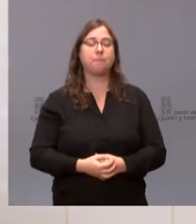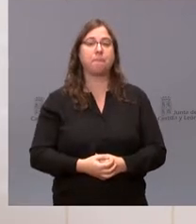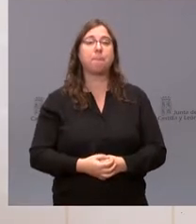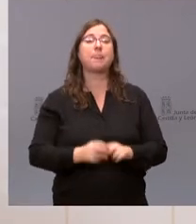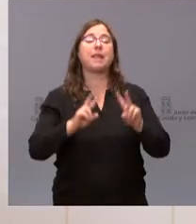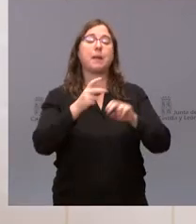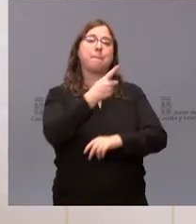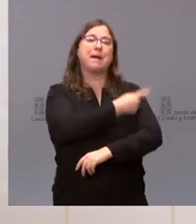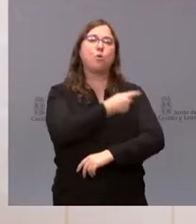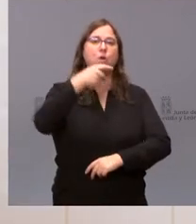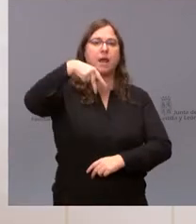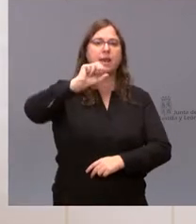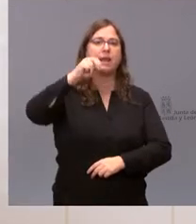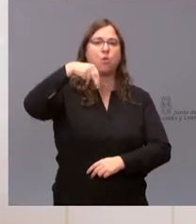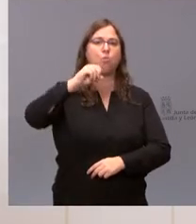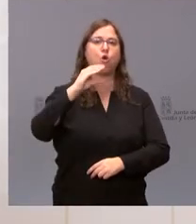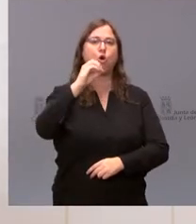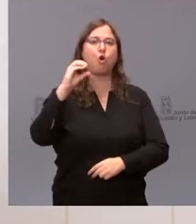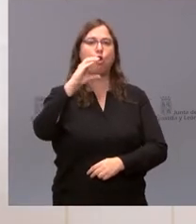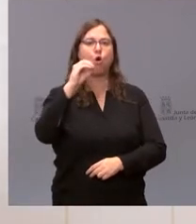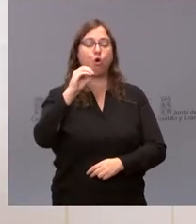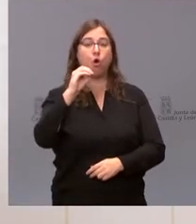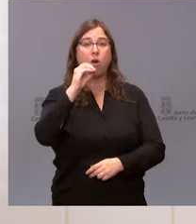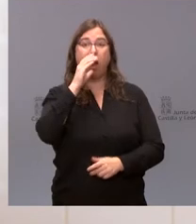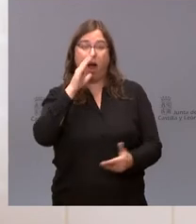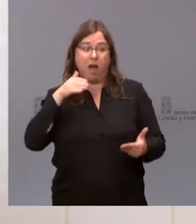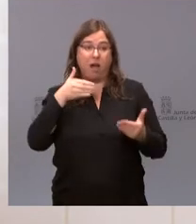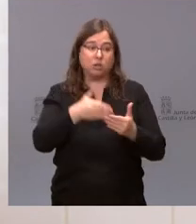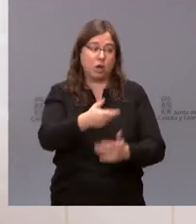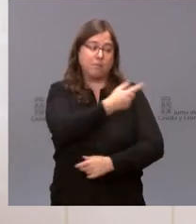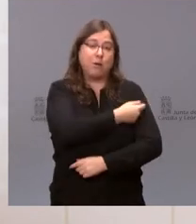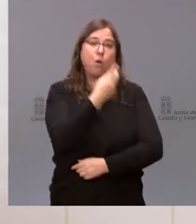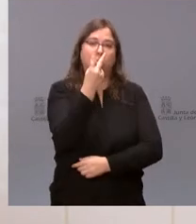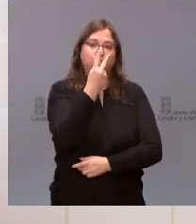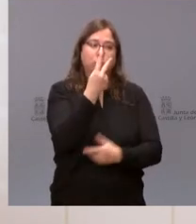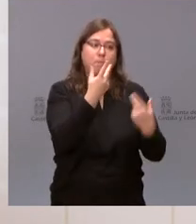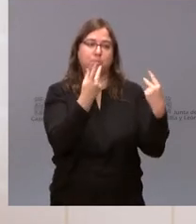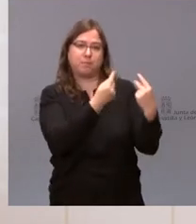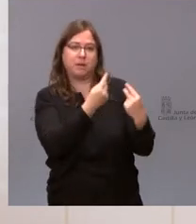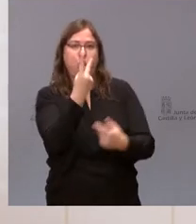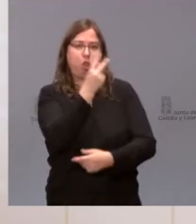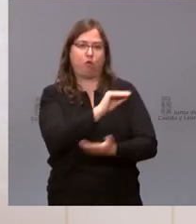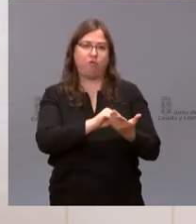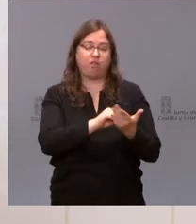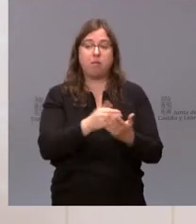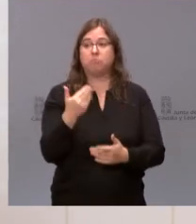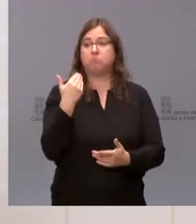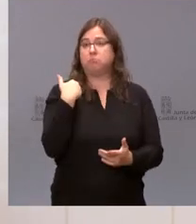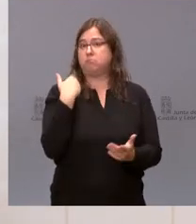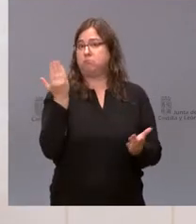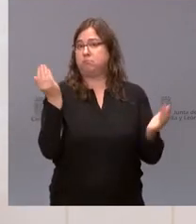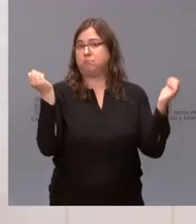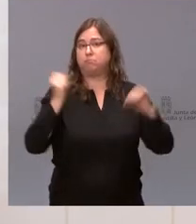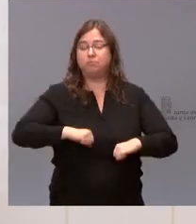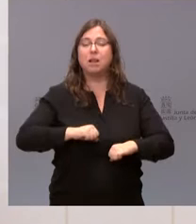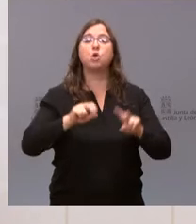neumococo, hasta ahora se venían inyectando dos vacunas complementarias entre sí. Hace poco se ha aprobado una nueva